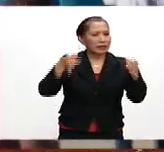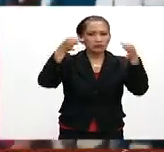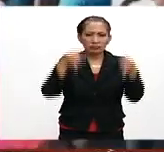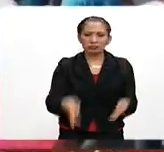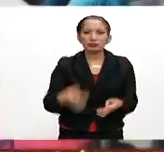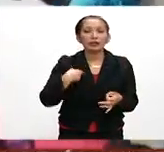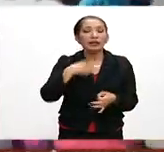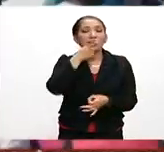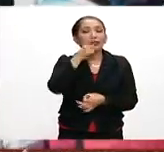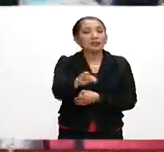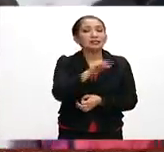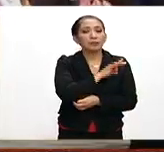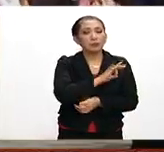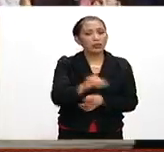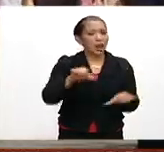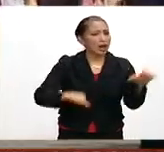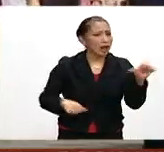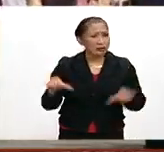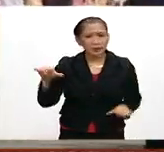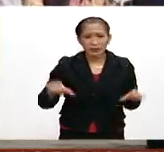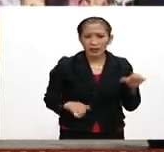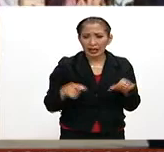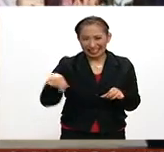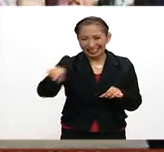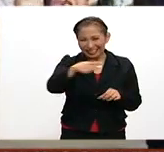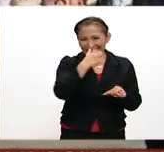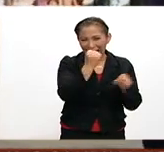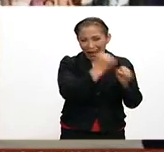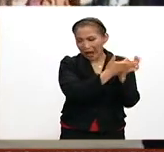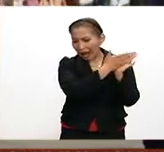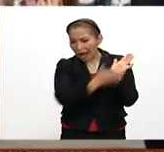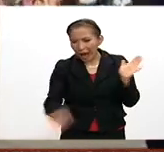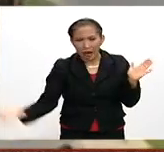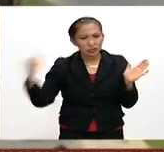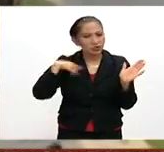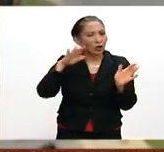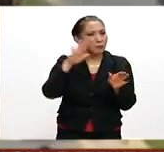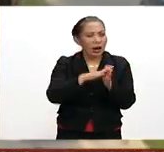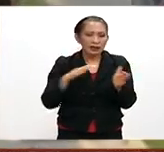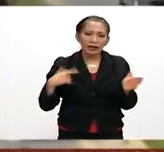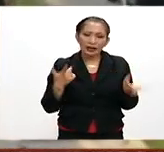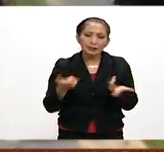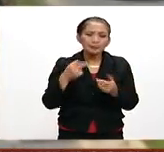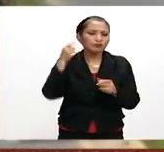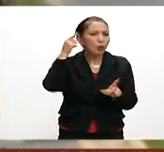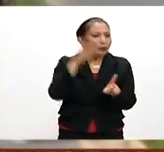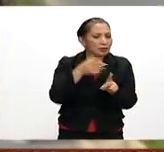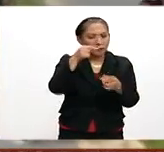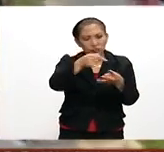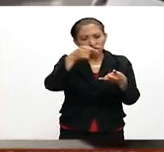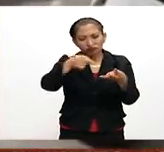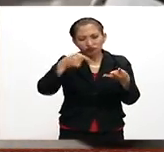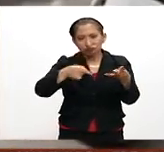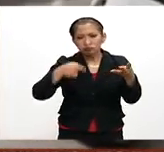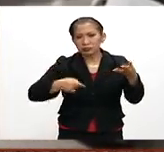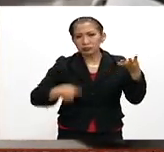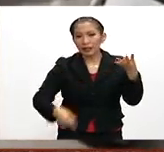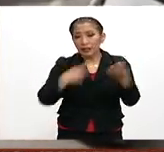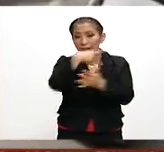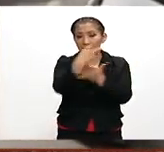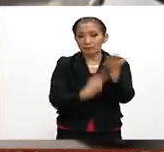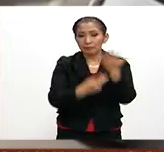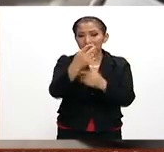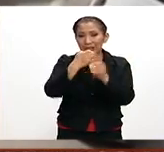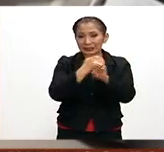además de que todas las acciones que se realizarán en este ciclo escolar se enmarcará dentro de los objetivos establecidos en el Plan